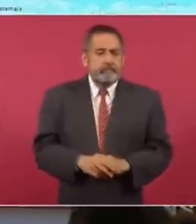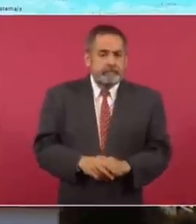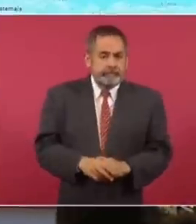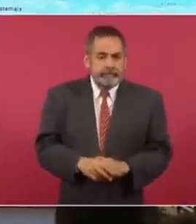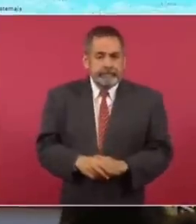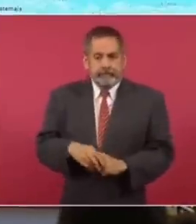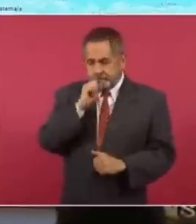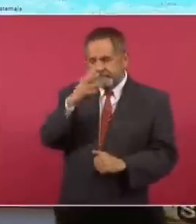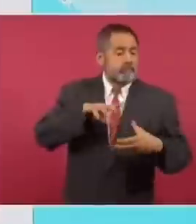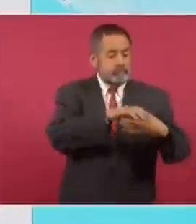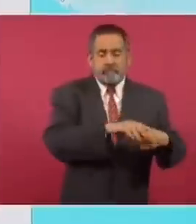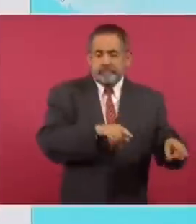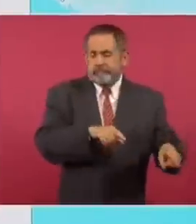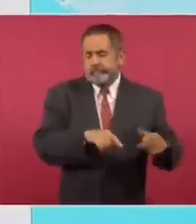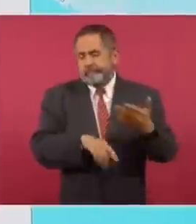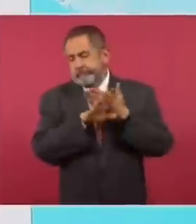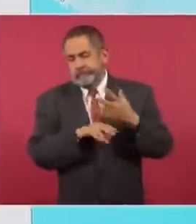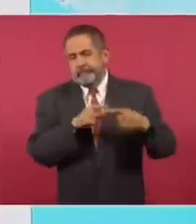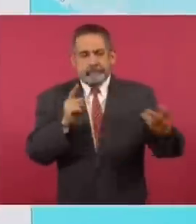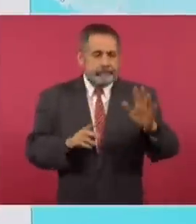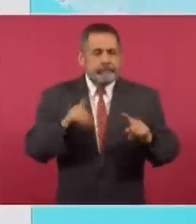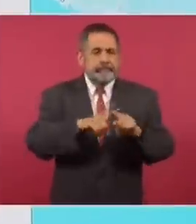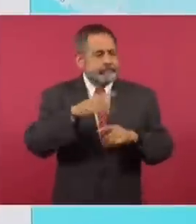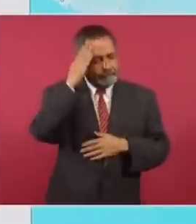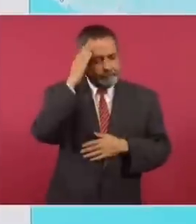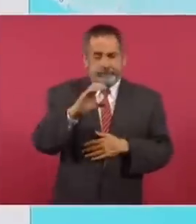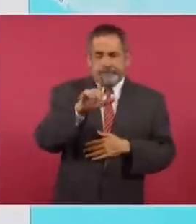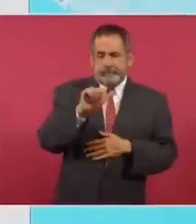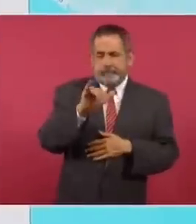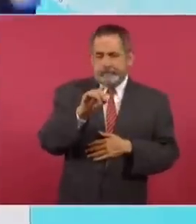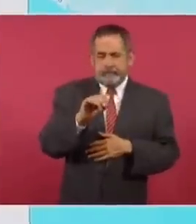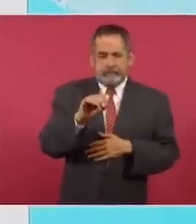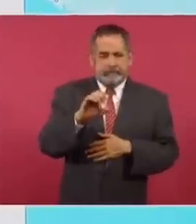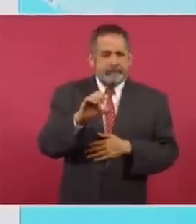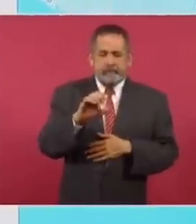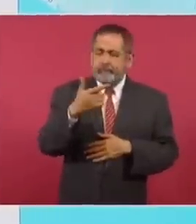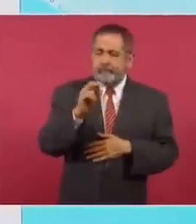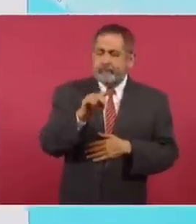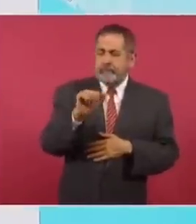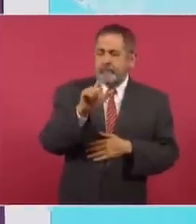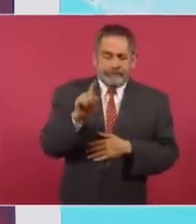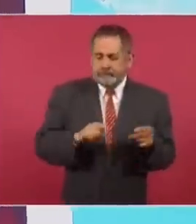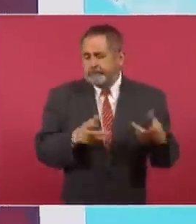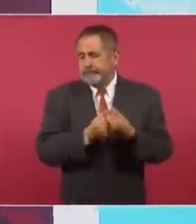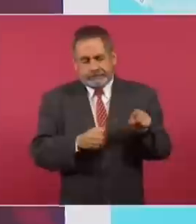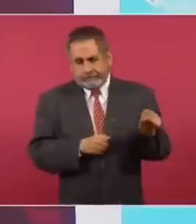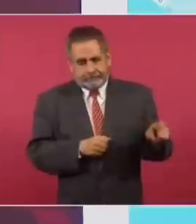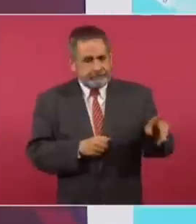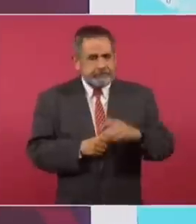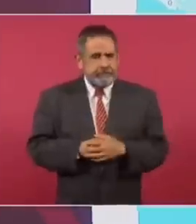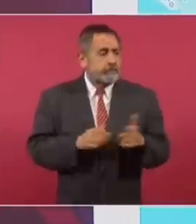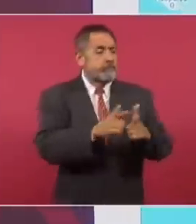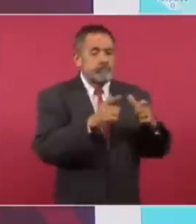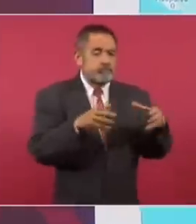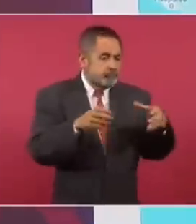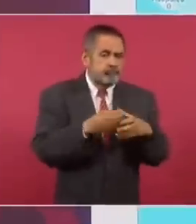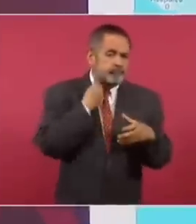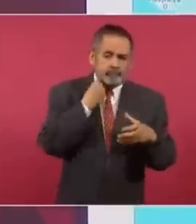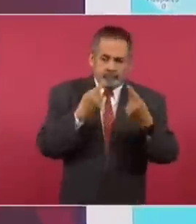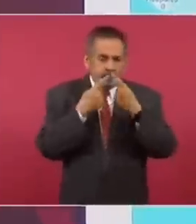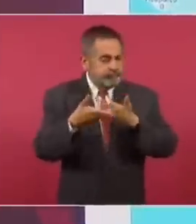como es habido una oposición, entre otros encabezados por Claudio Equis González y un grupo de abogados